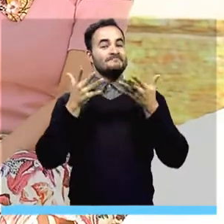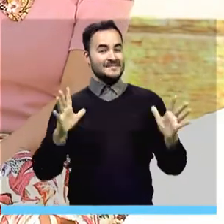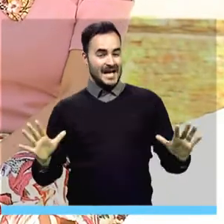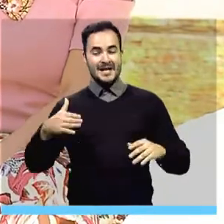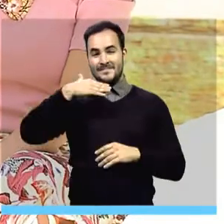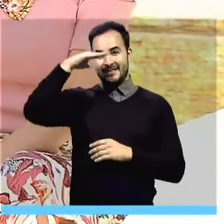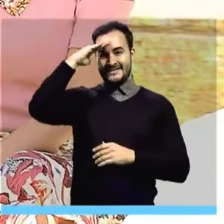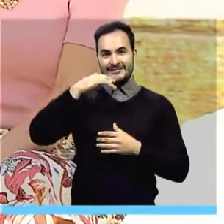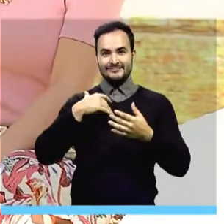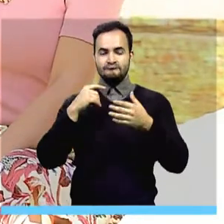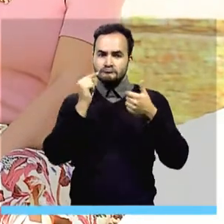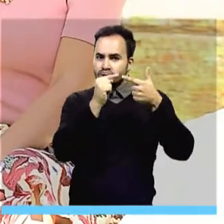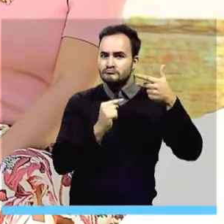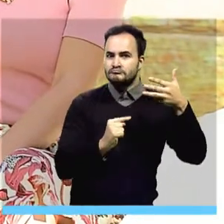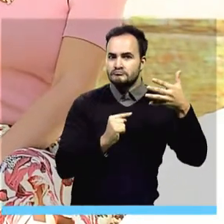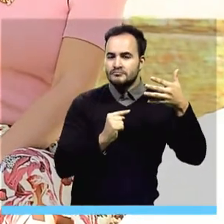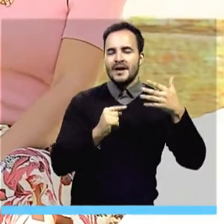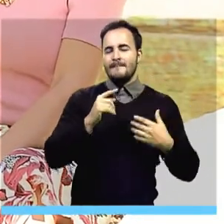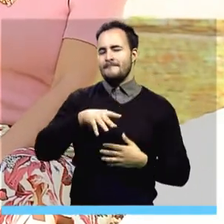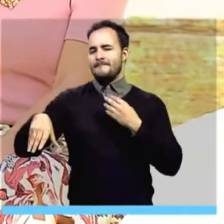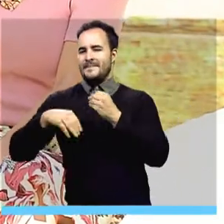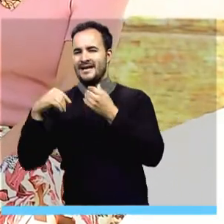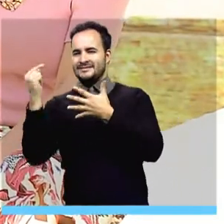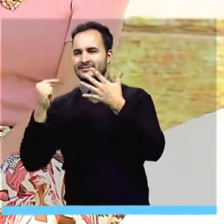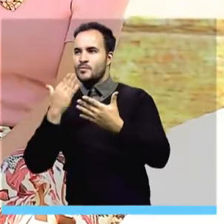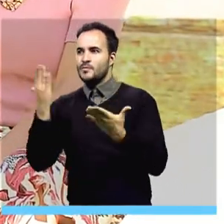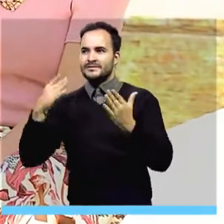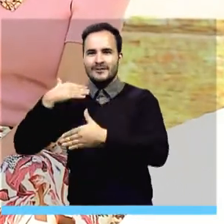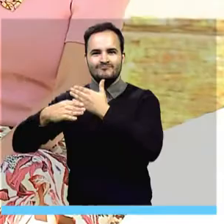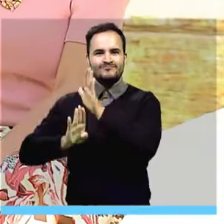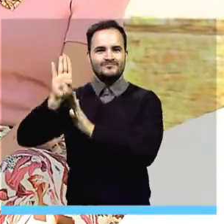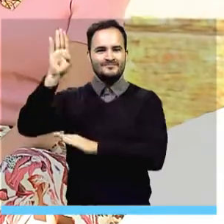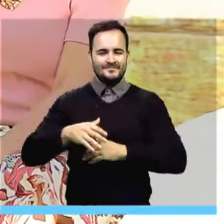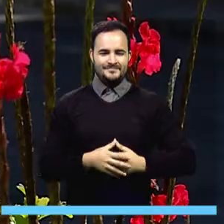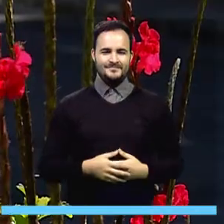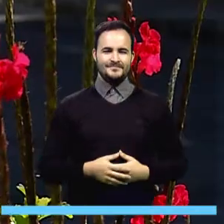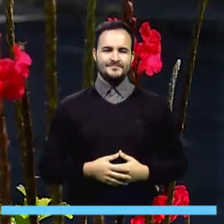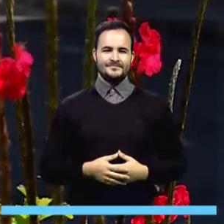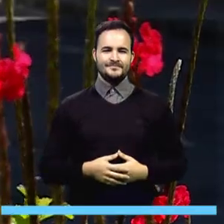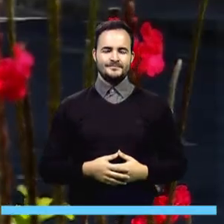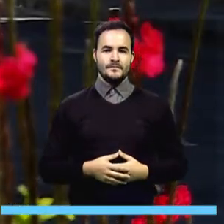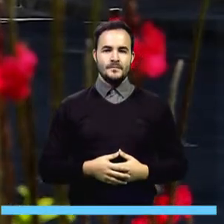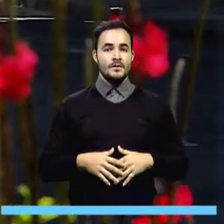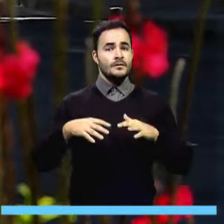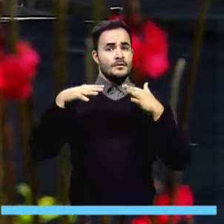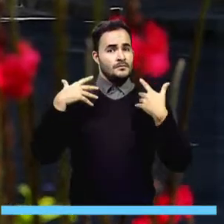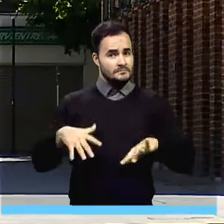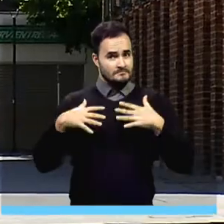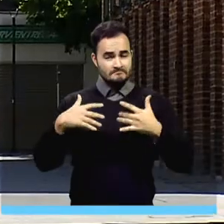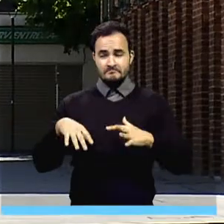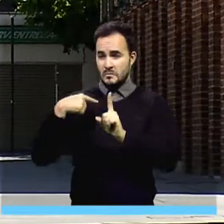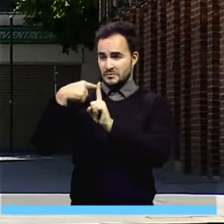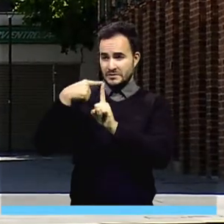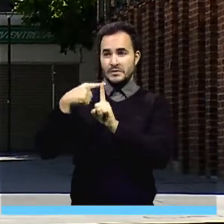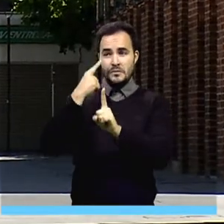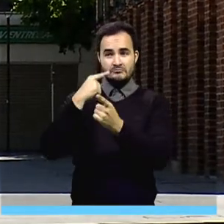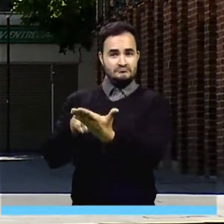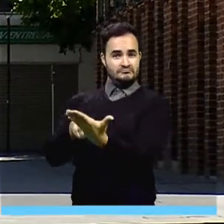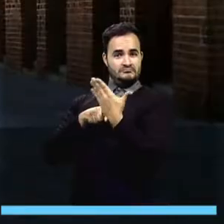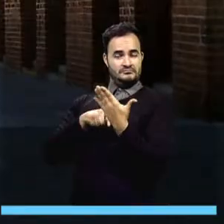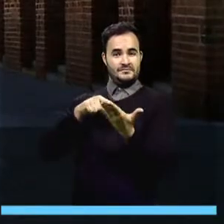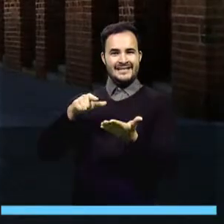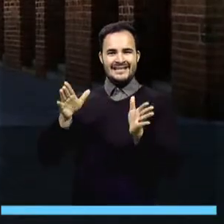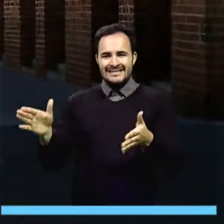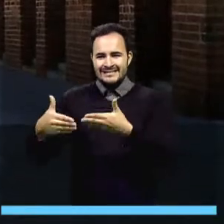Medellín Conecta TV, es tiempo de conocer otros hechos importantes de la semana. Resultados positivos dejó la medida de